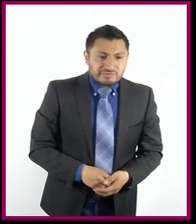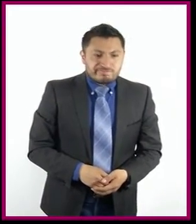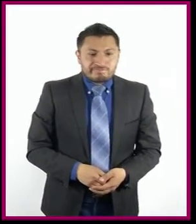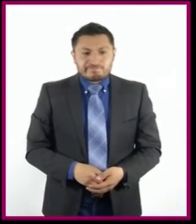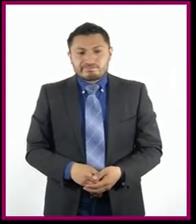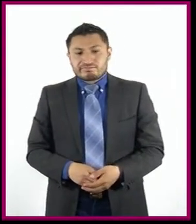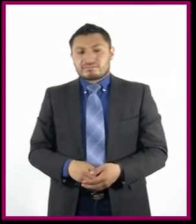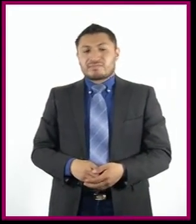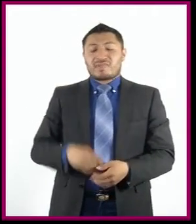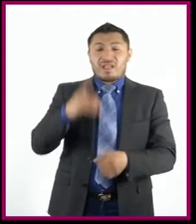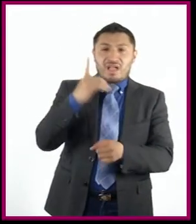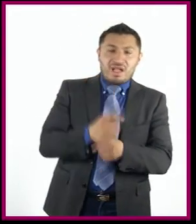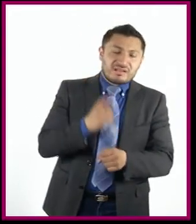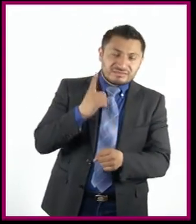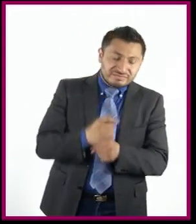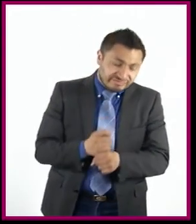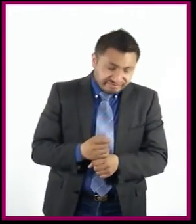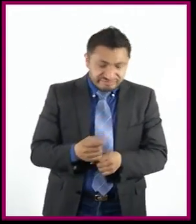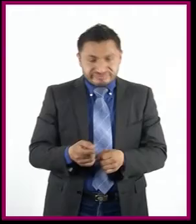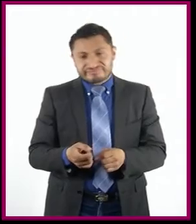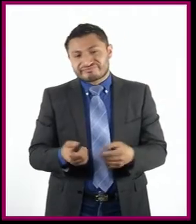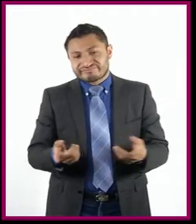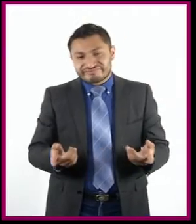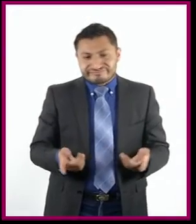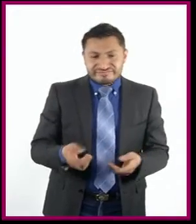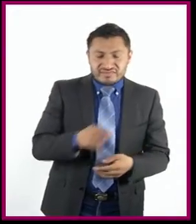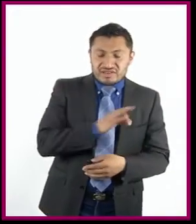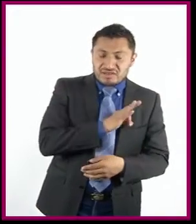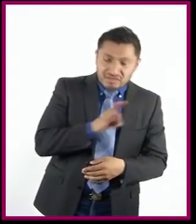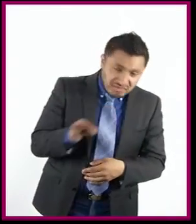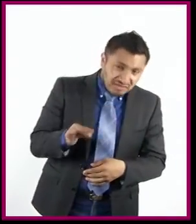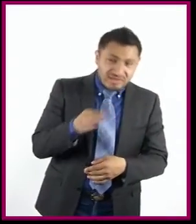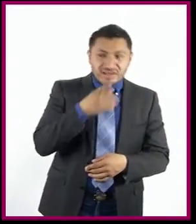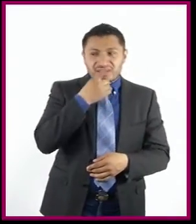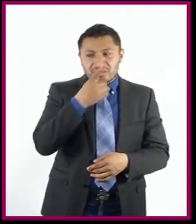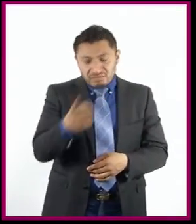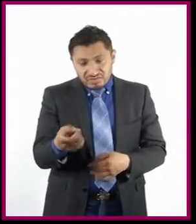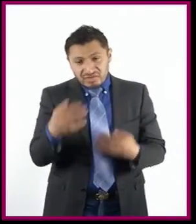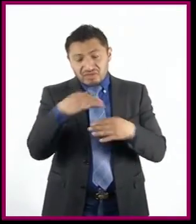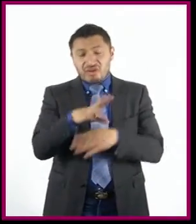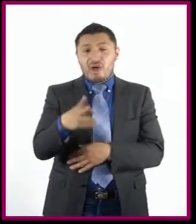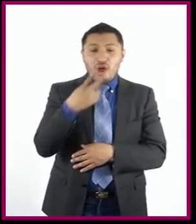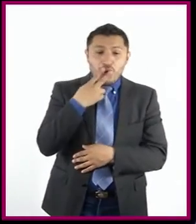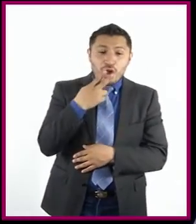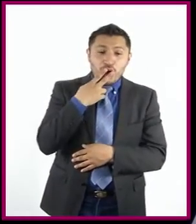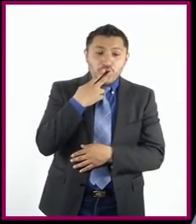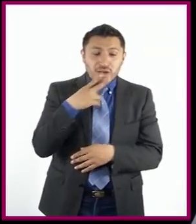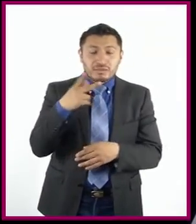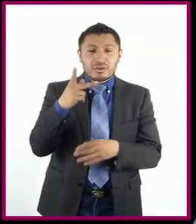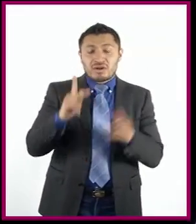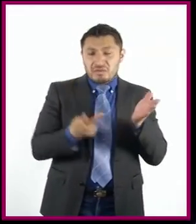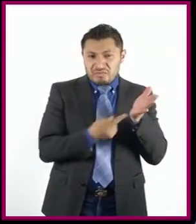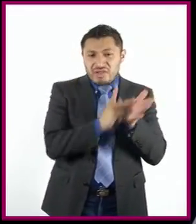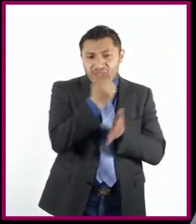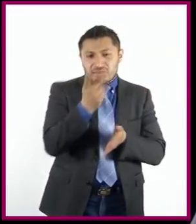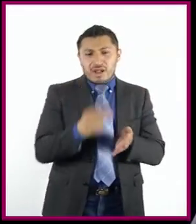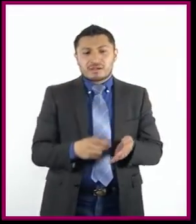Como primera orientación, puede decirse que el tabaco es una planta.